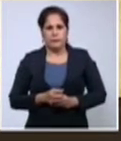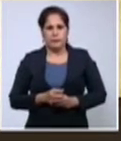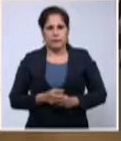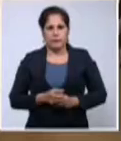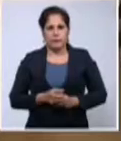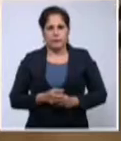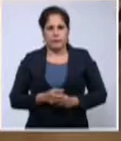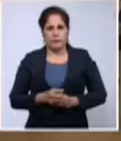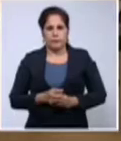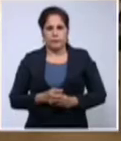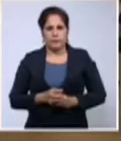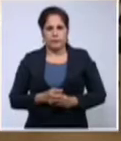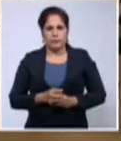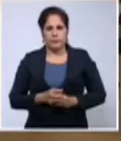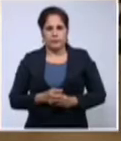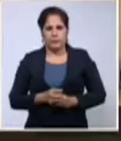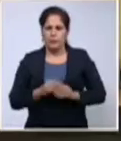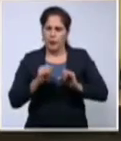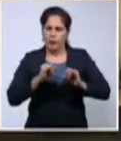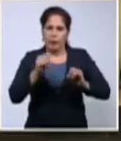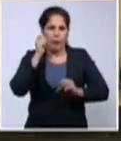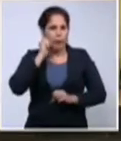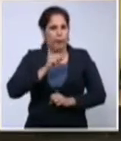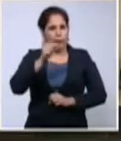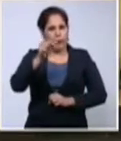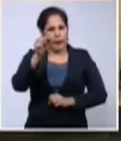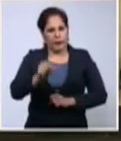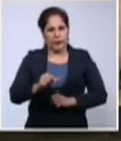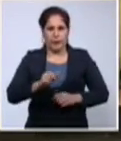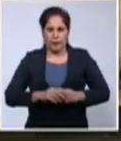C. Eversley, Sistema Informativo de la Televisión Cubana. C. Eversley, Sistema Cubana.